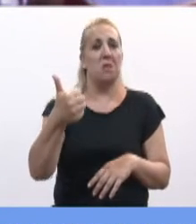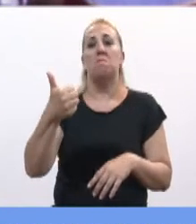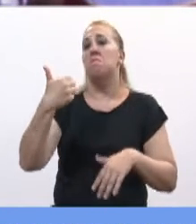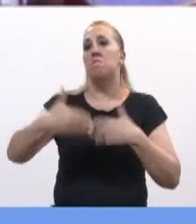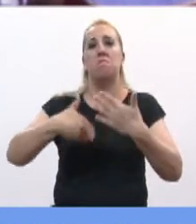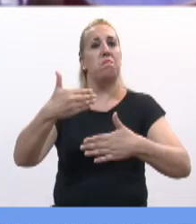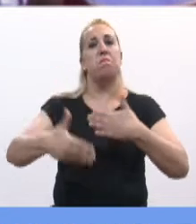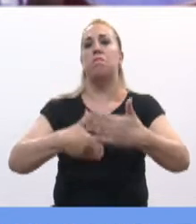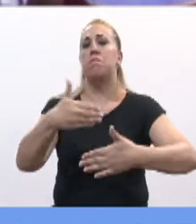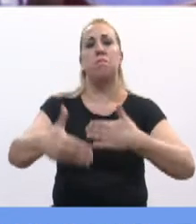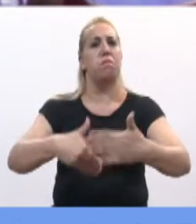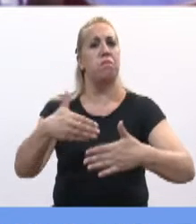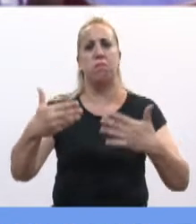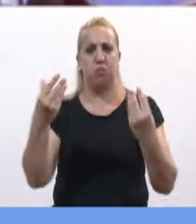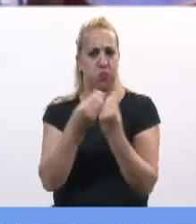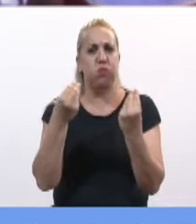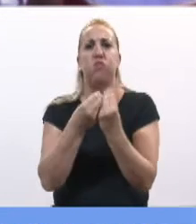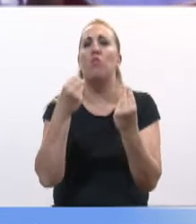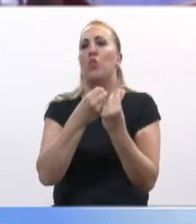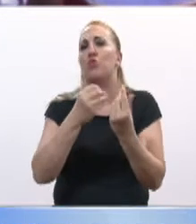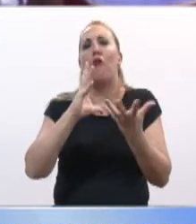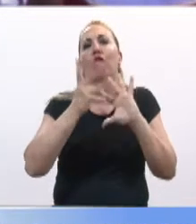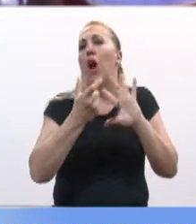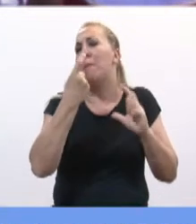este periodo distinto de los avatares de la política.